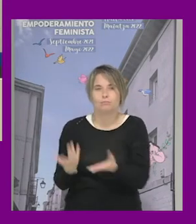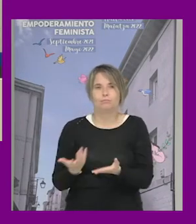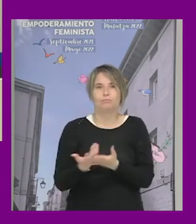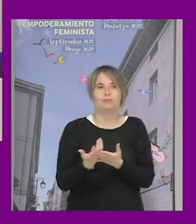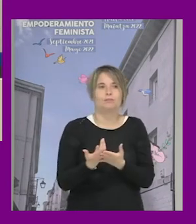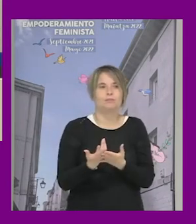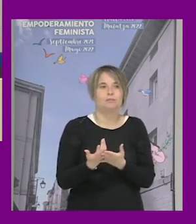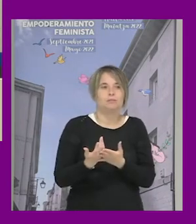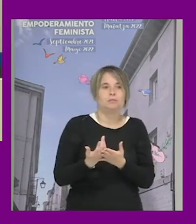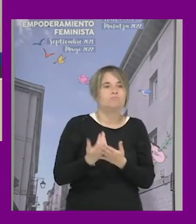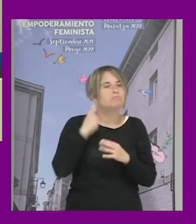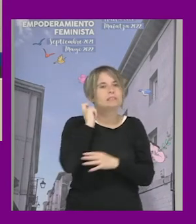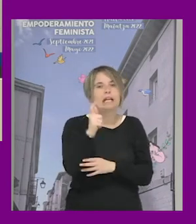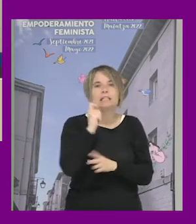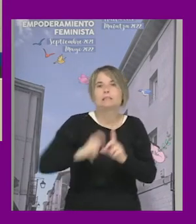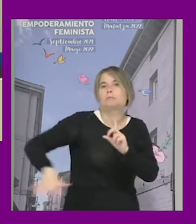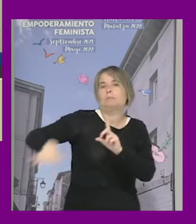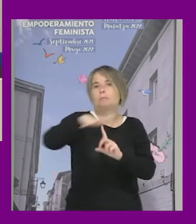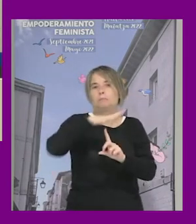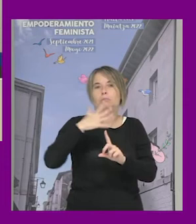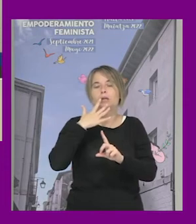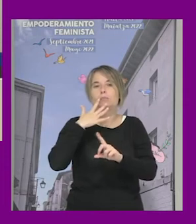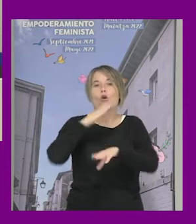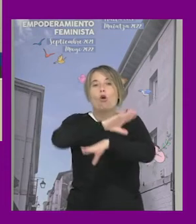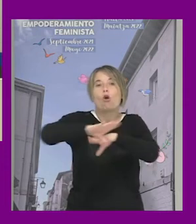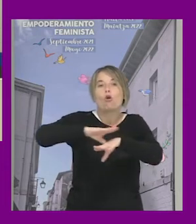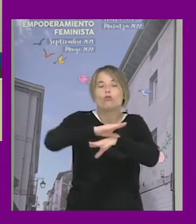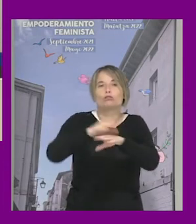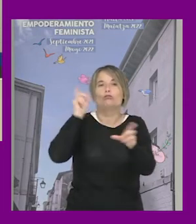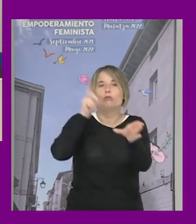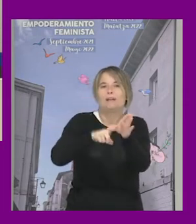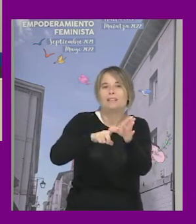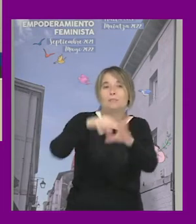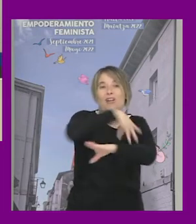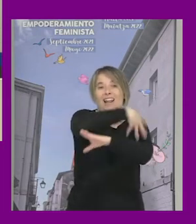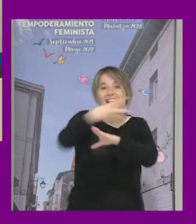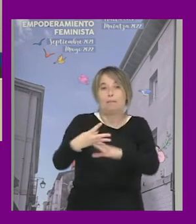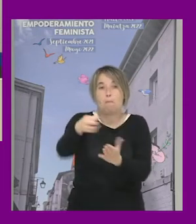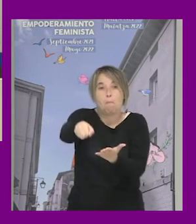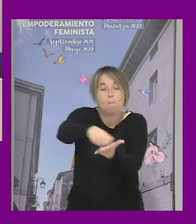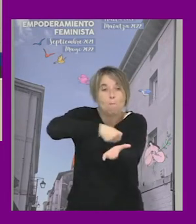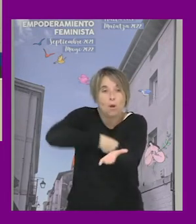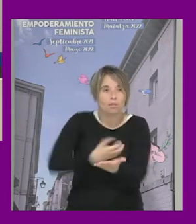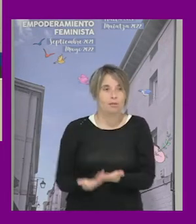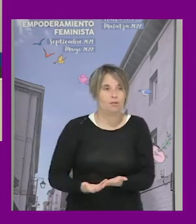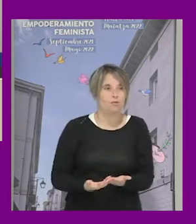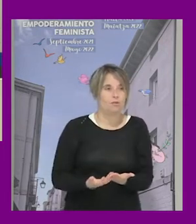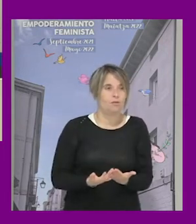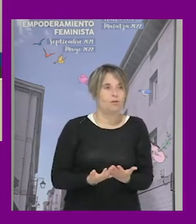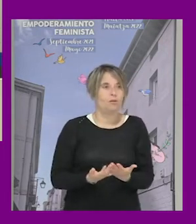mayoría de entornos un consejo de participación LGTBI está vacío y en cambio quizá